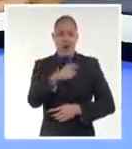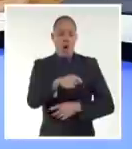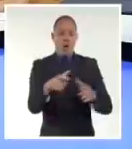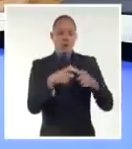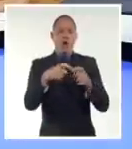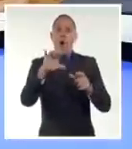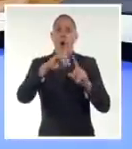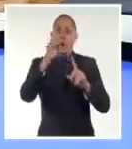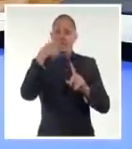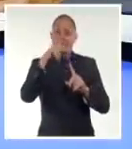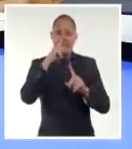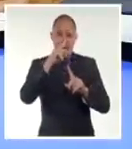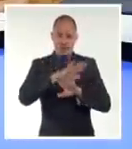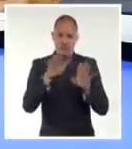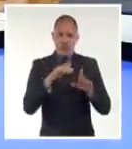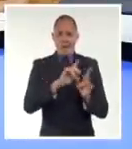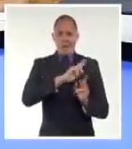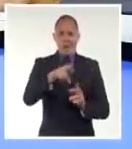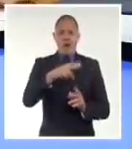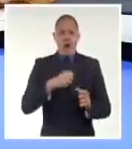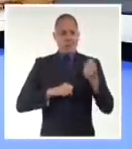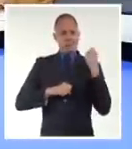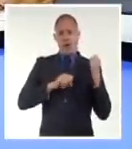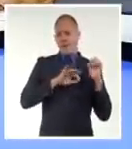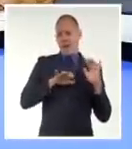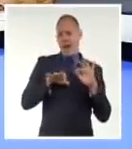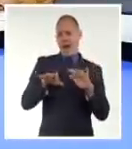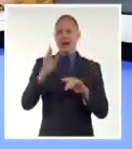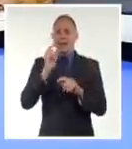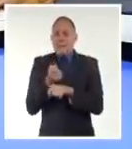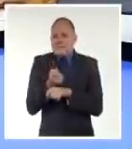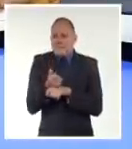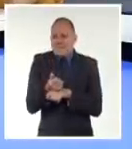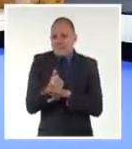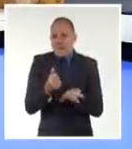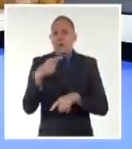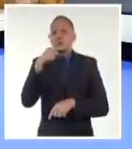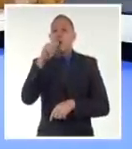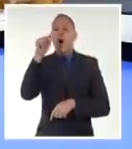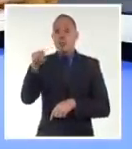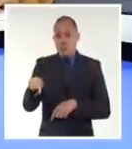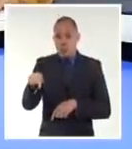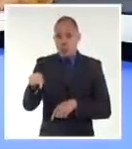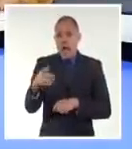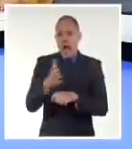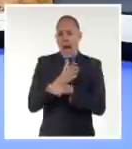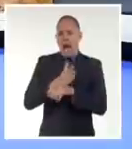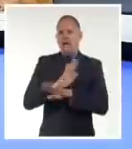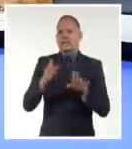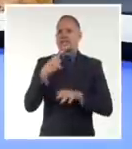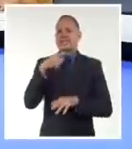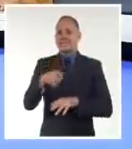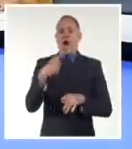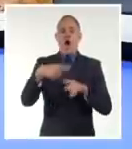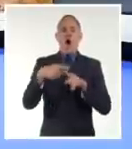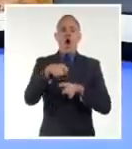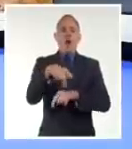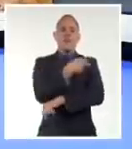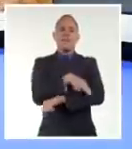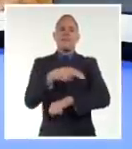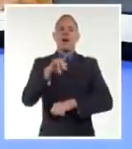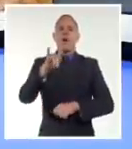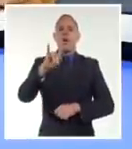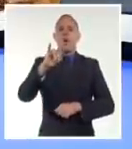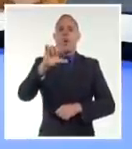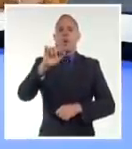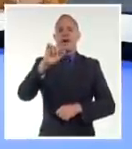recientes hacia regiones adyacentes a la Federación de Rusia precedidos de la entrega de armas modernas a Ucrania,